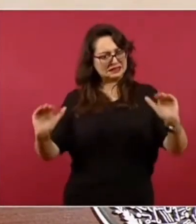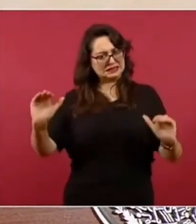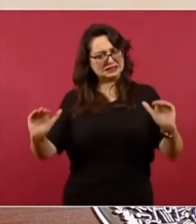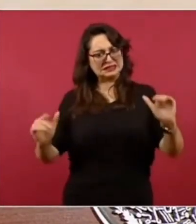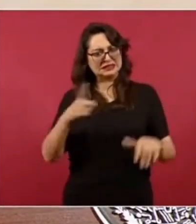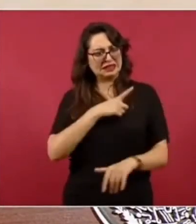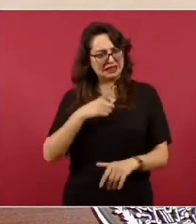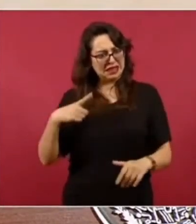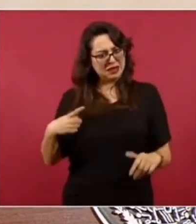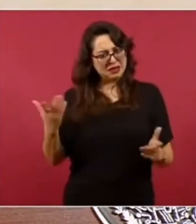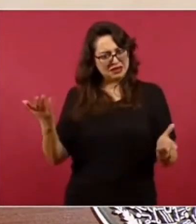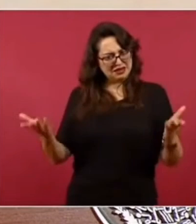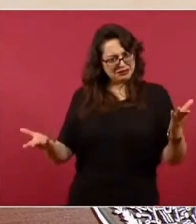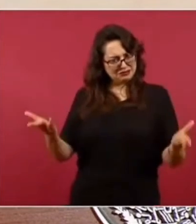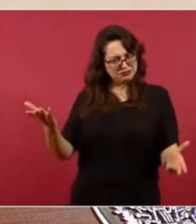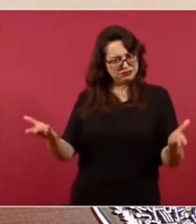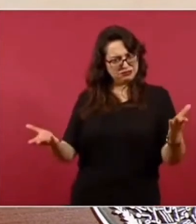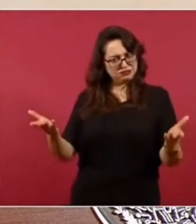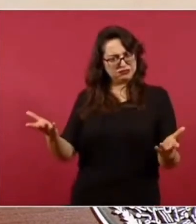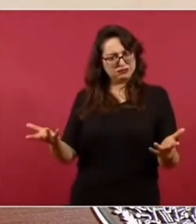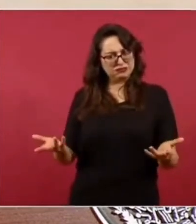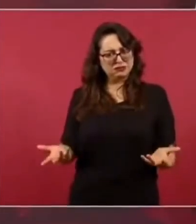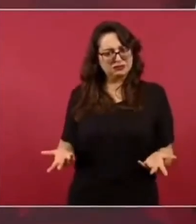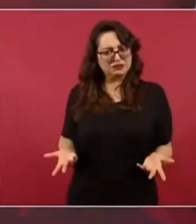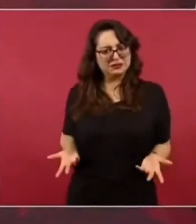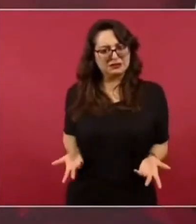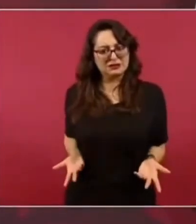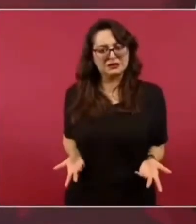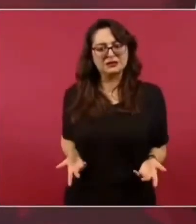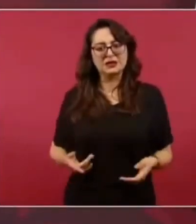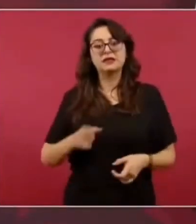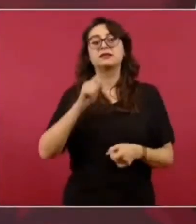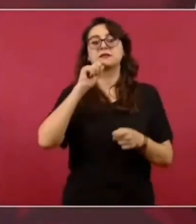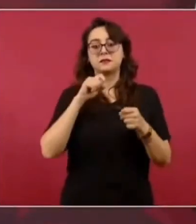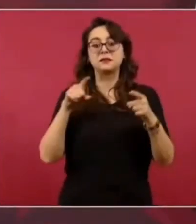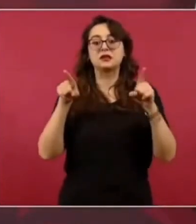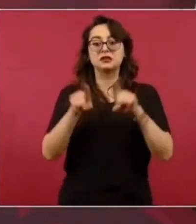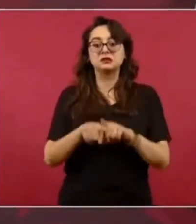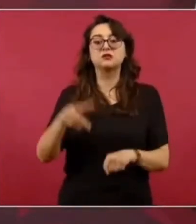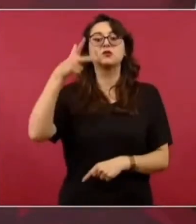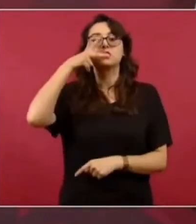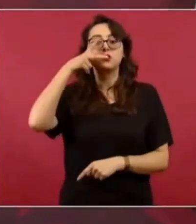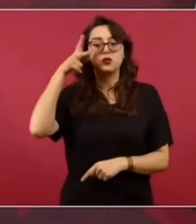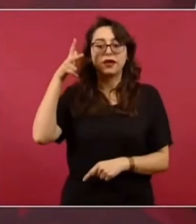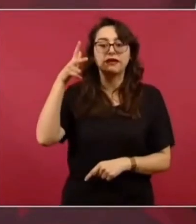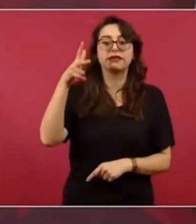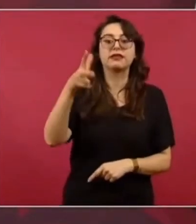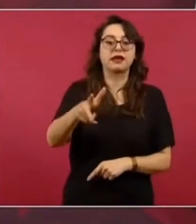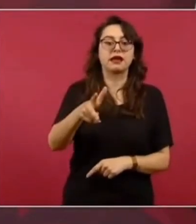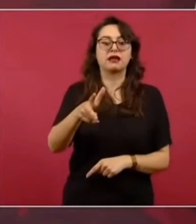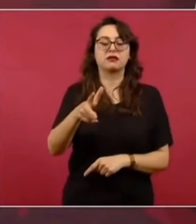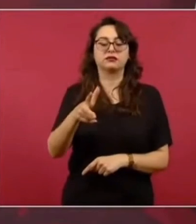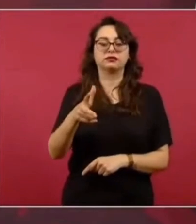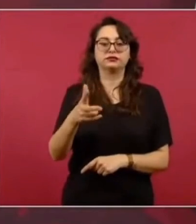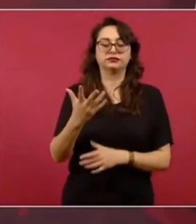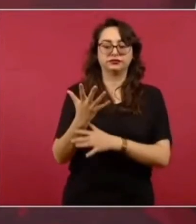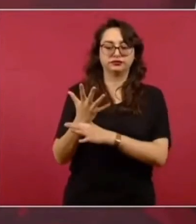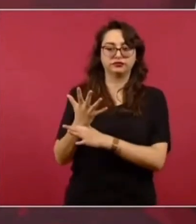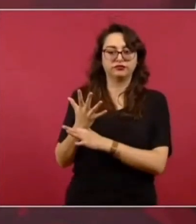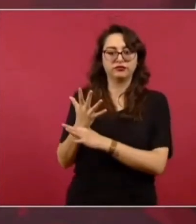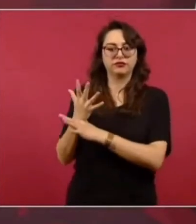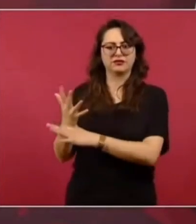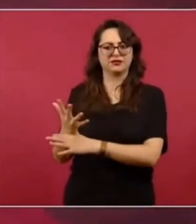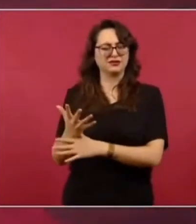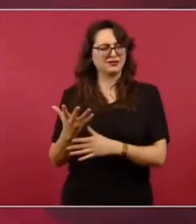Por eso, el cura Hidalgo, que se atreve a